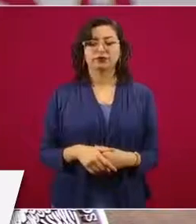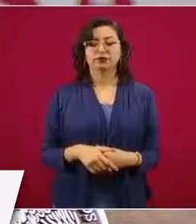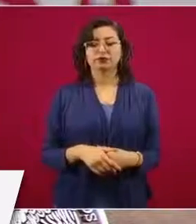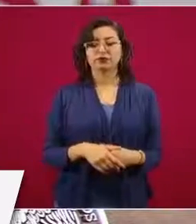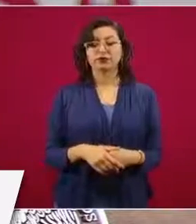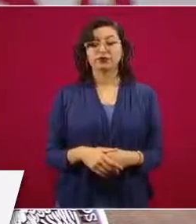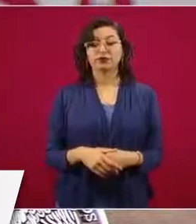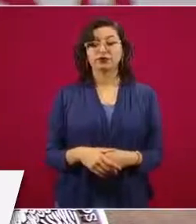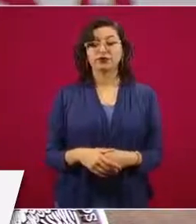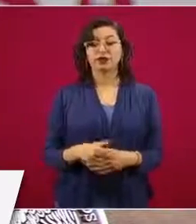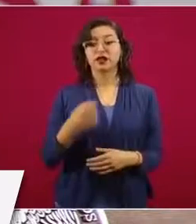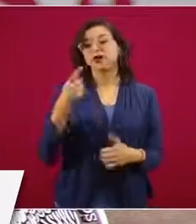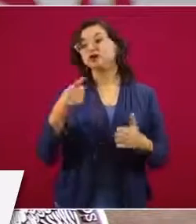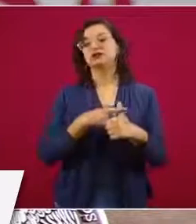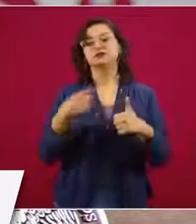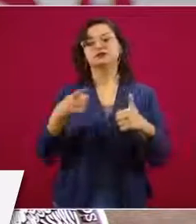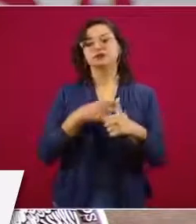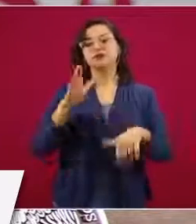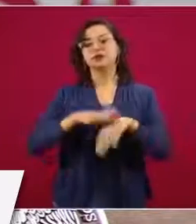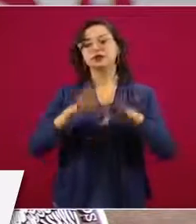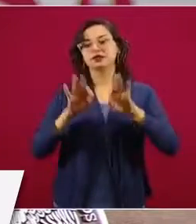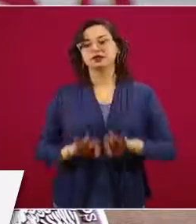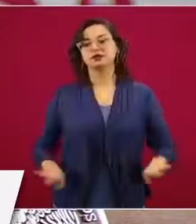en primer lugar,